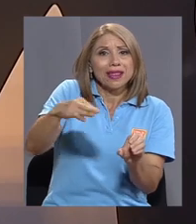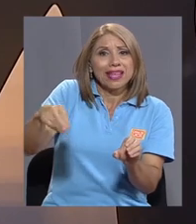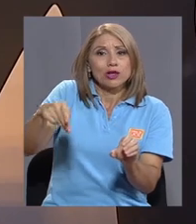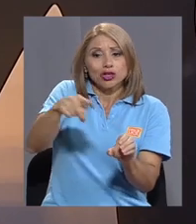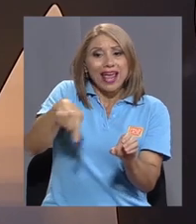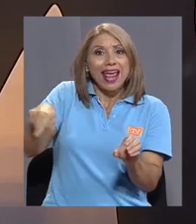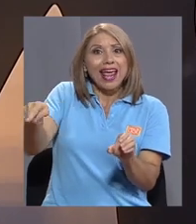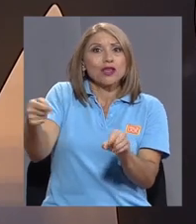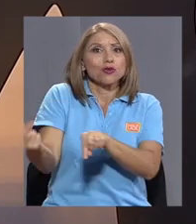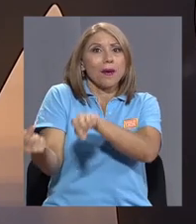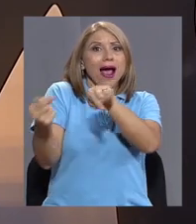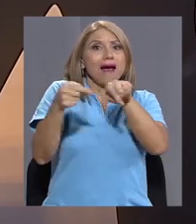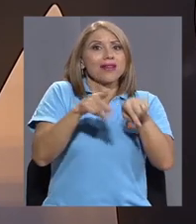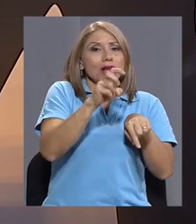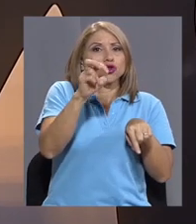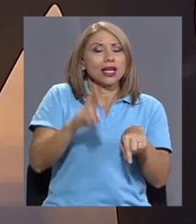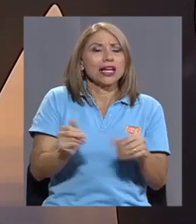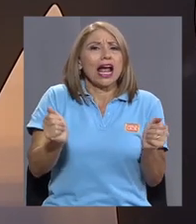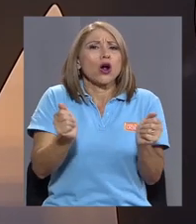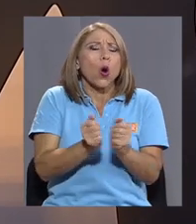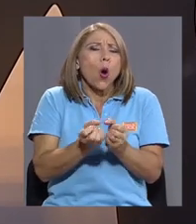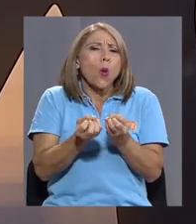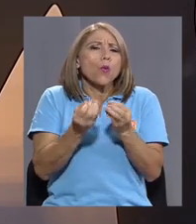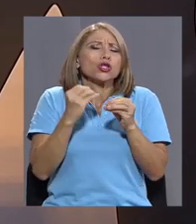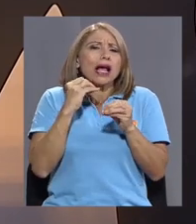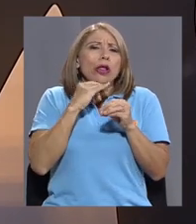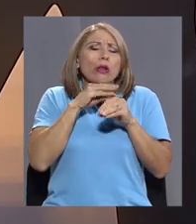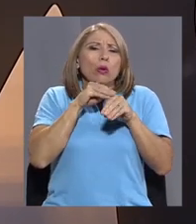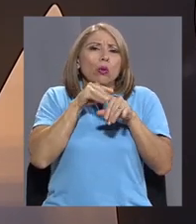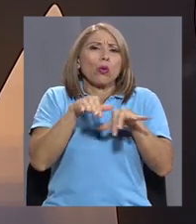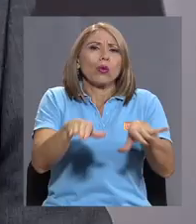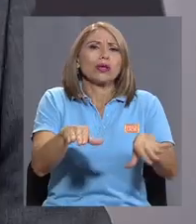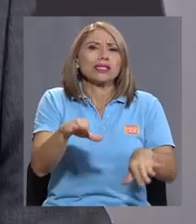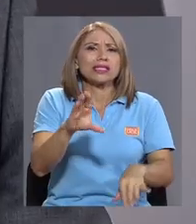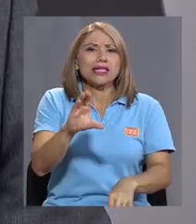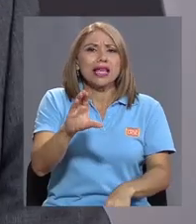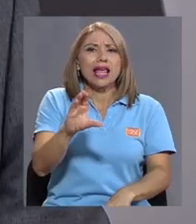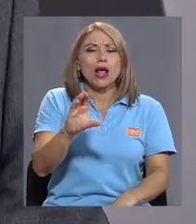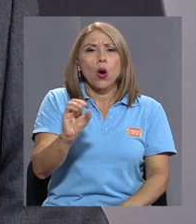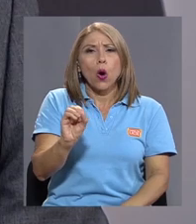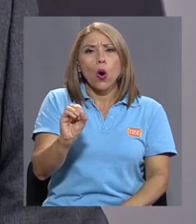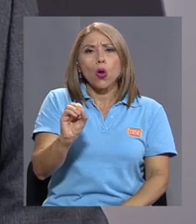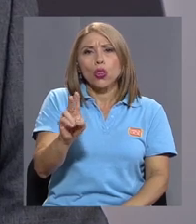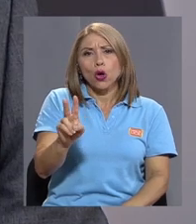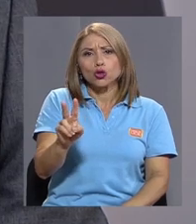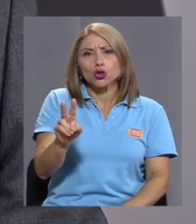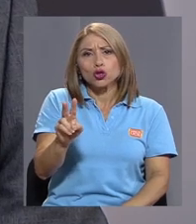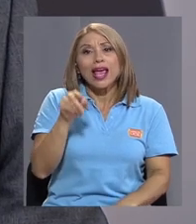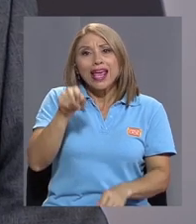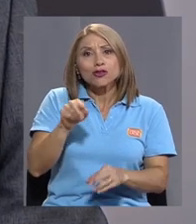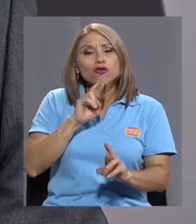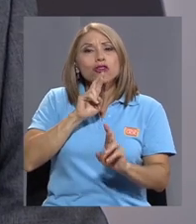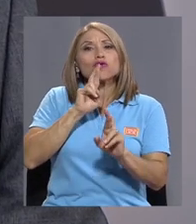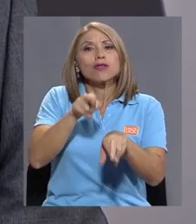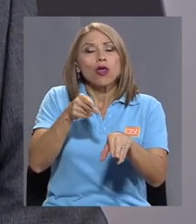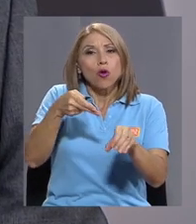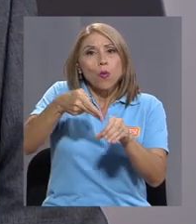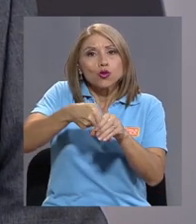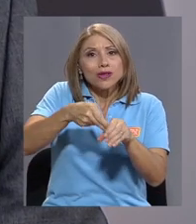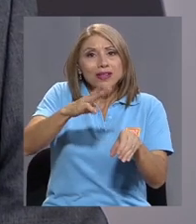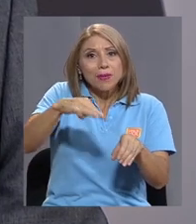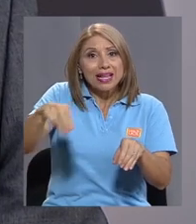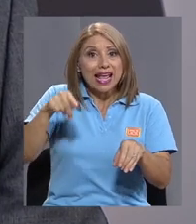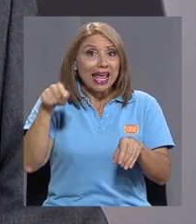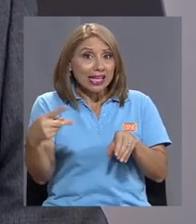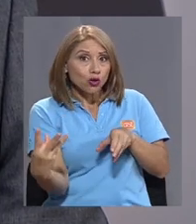nacionales, emitiendo una gran cantidad de emisiones de CO2, producto de la combustión de los combustibles marinos. ¿Eso se contabiliza